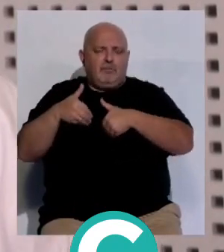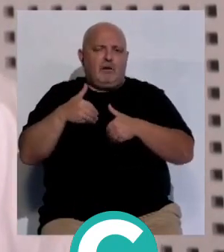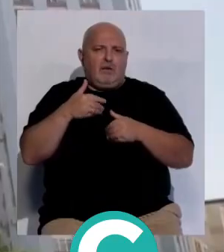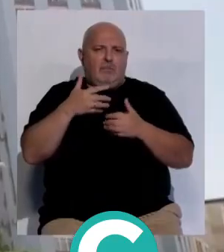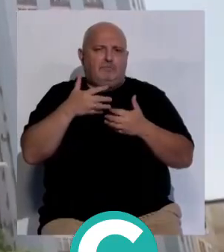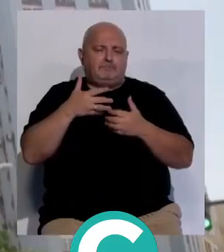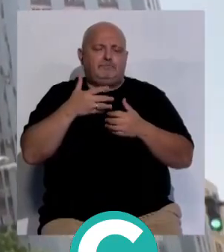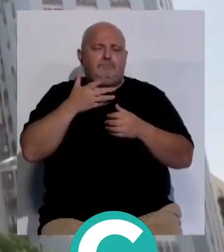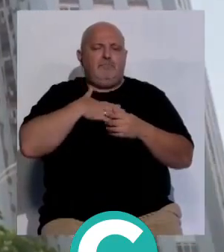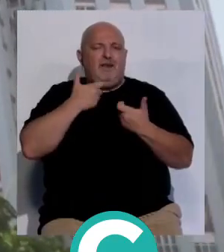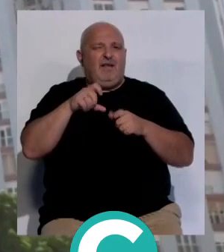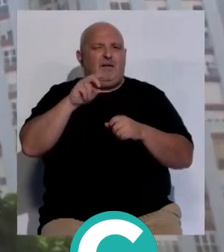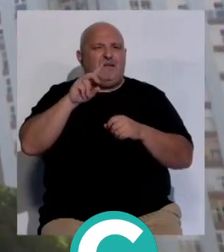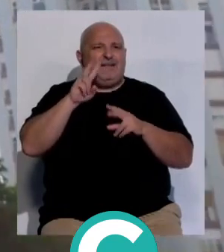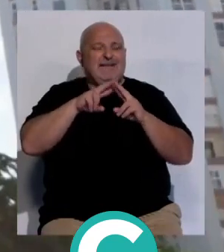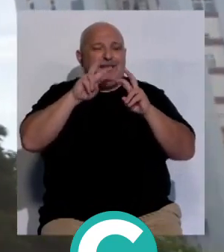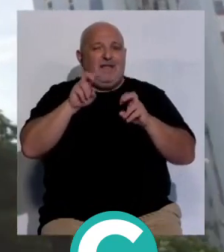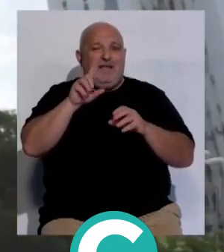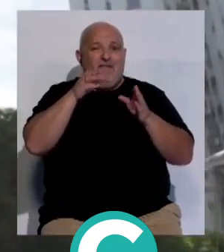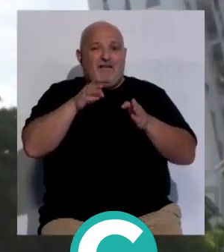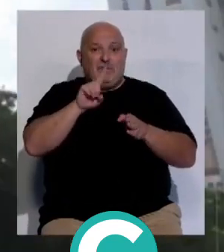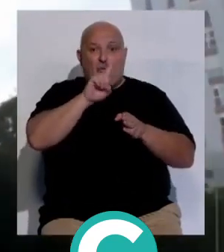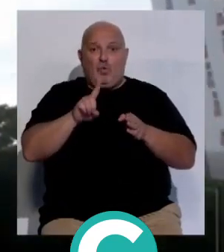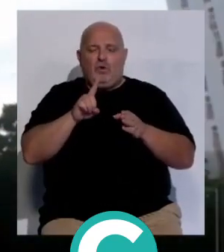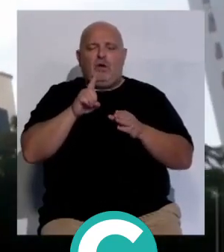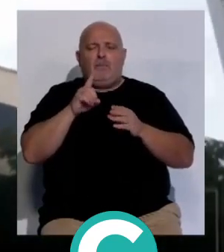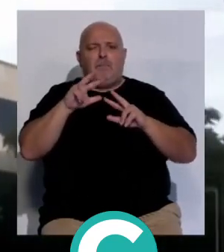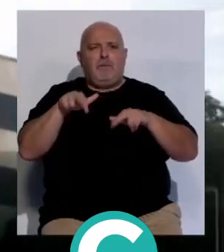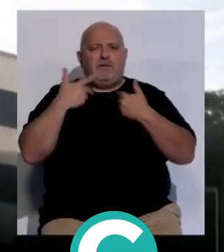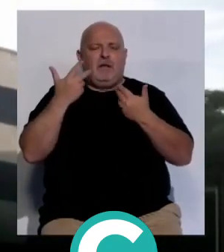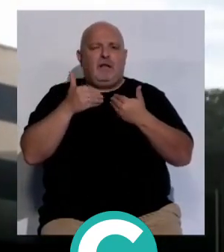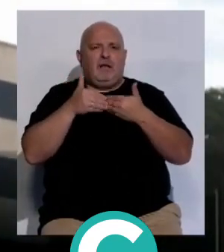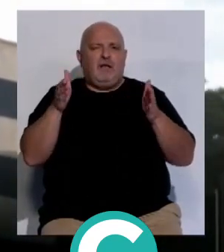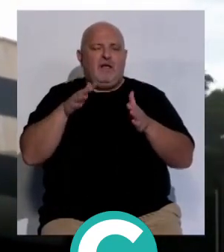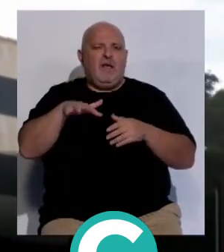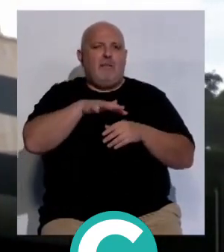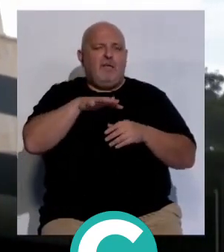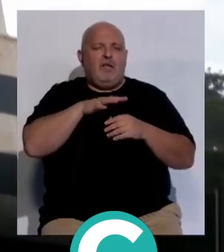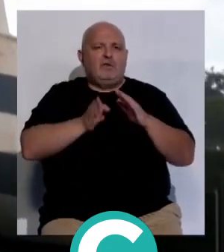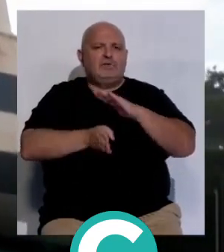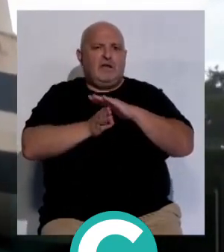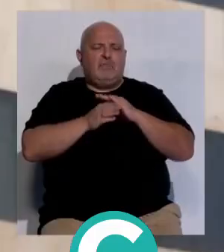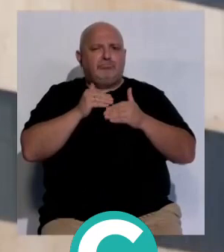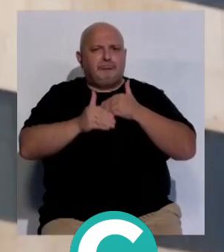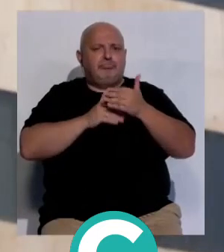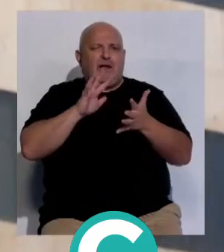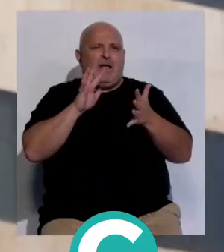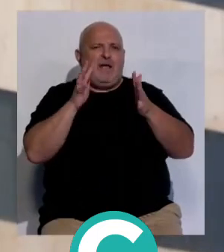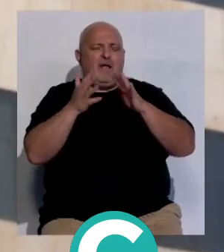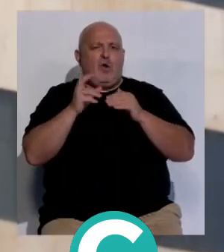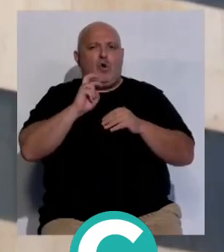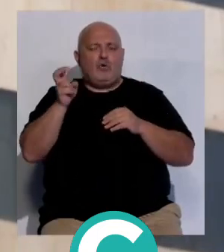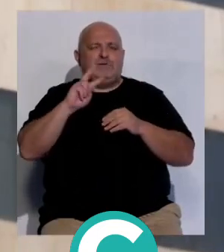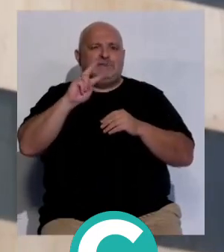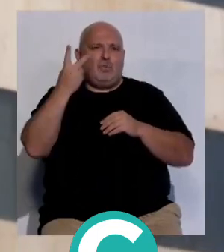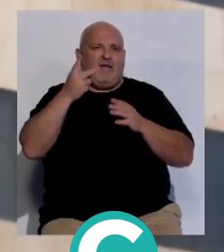surgir Destacar que es el término de la fase 1 de la remodelación el que permite la apertura del espacio que continuará su proceso de cambio con el arranque